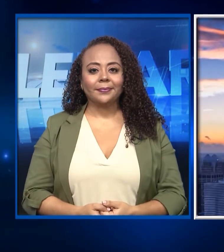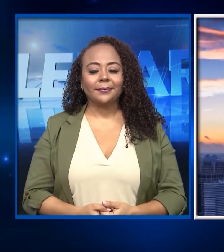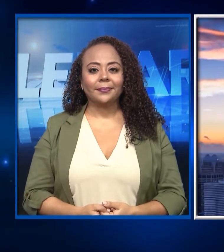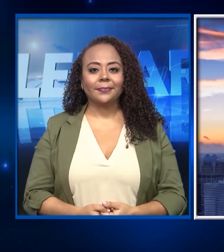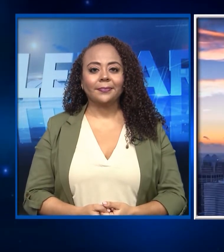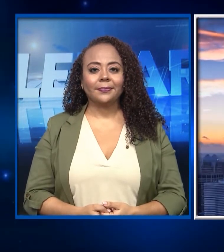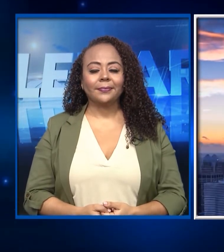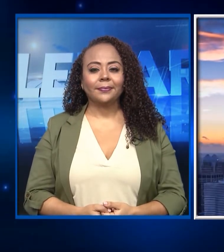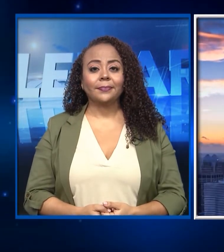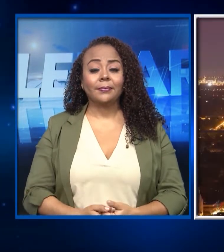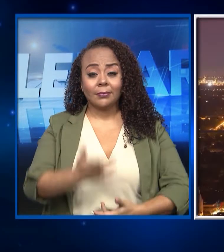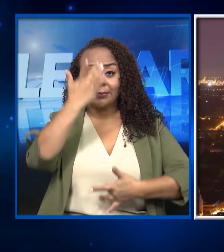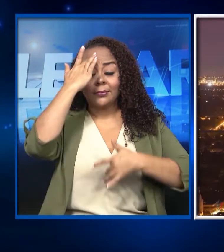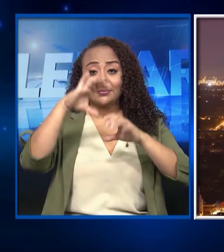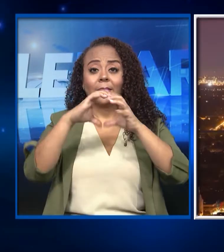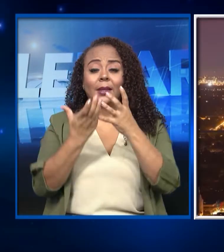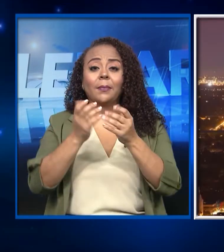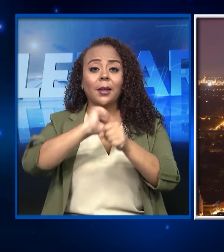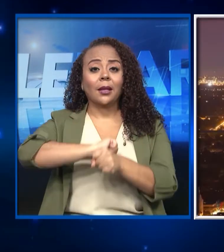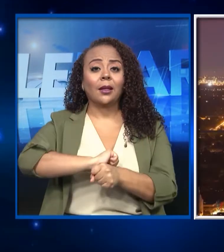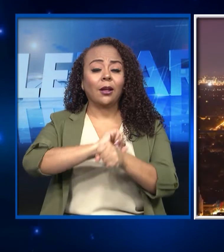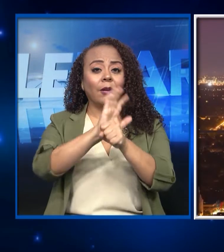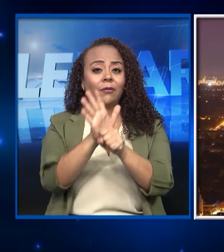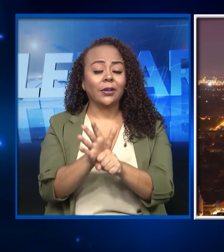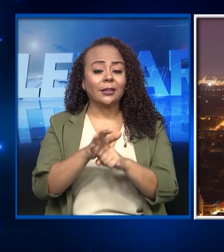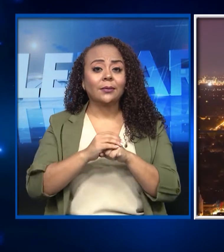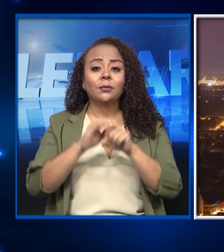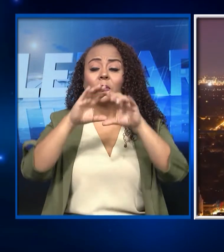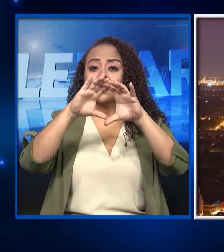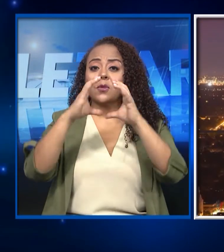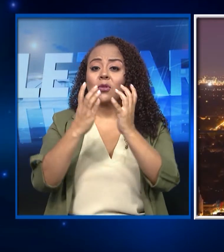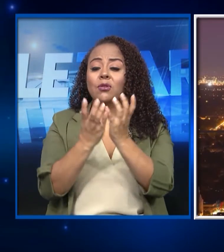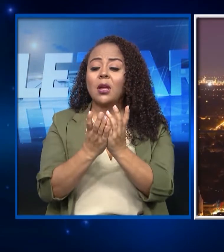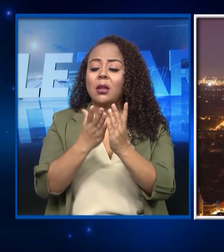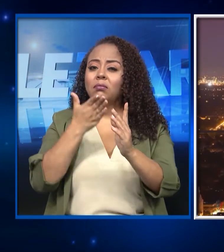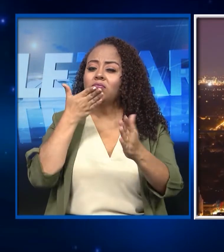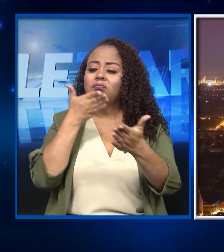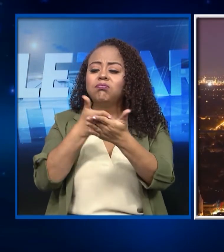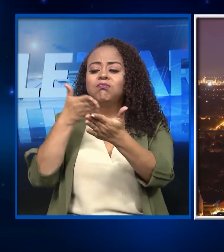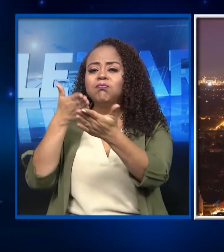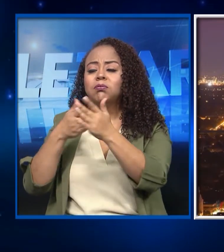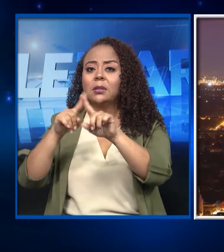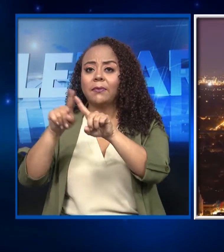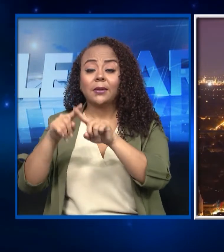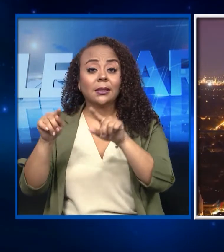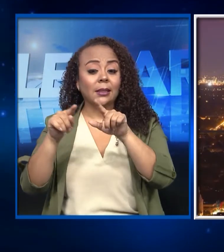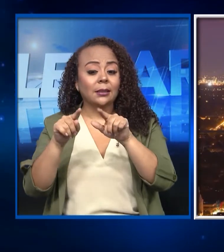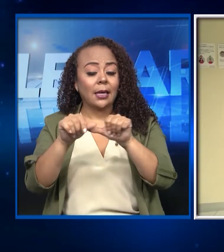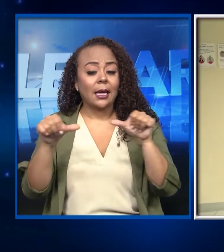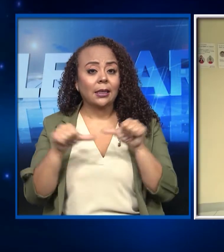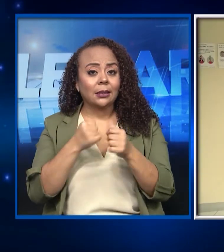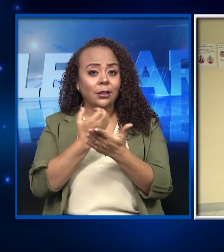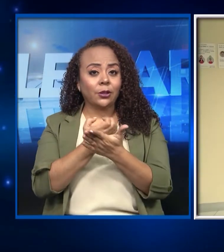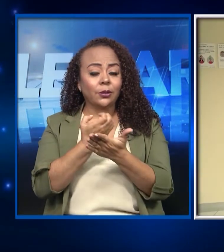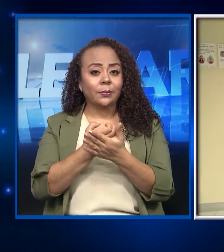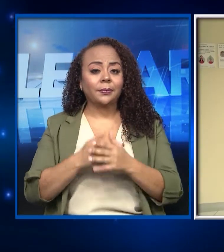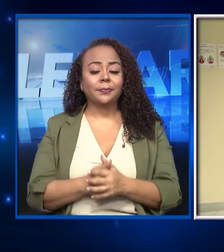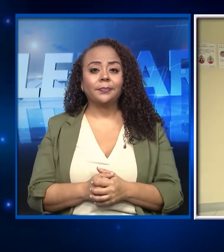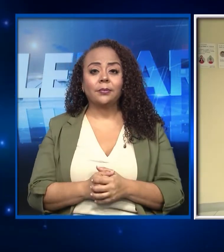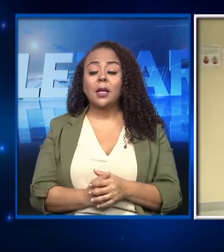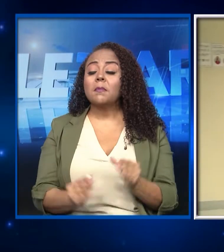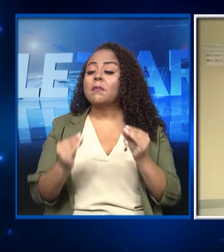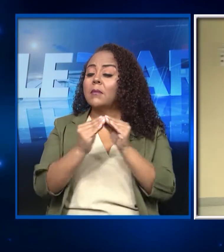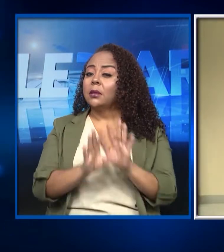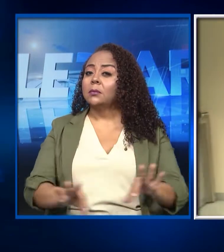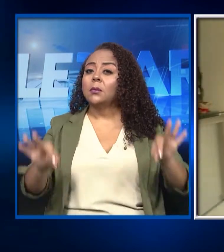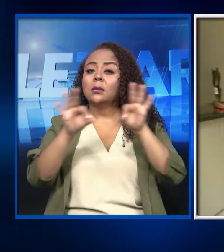La pandemia de la COVID-19 a nivel mundial ha golpeado diferentes sectores económicos. Uno de los más importantes